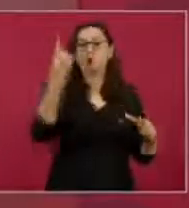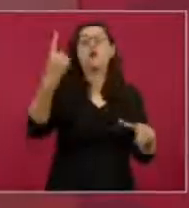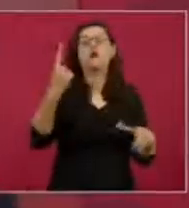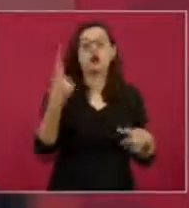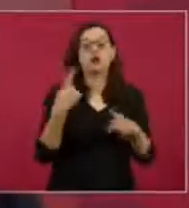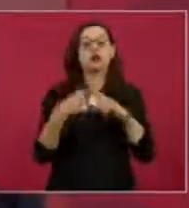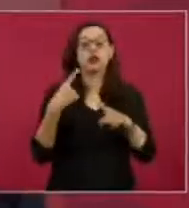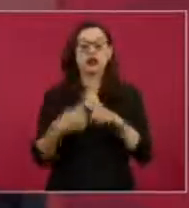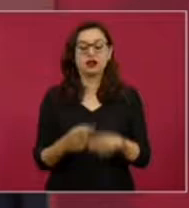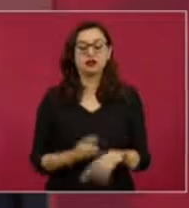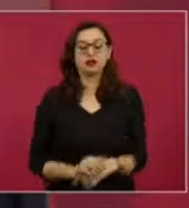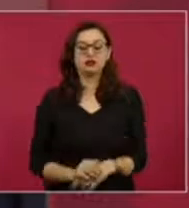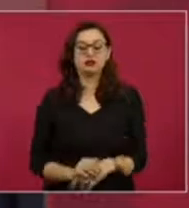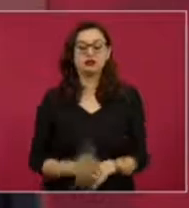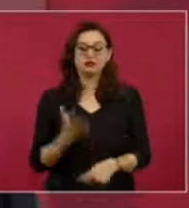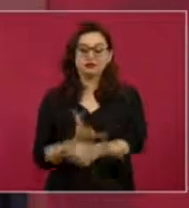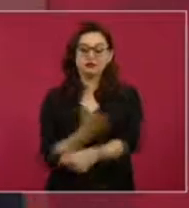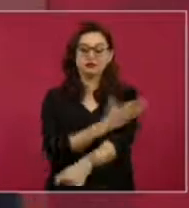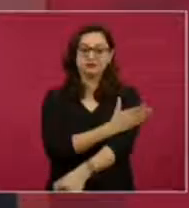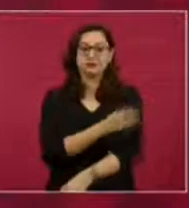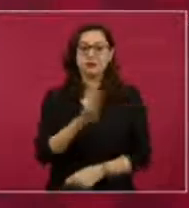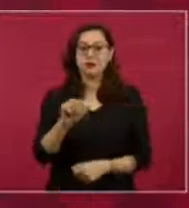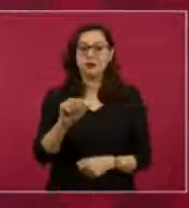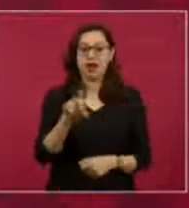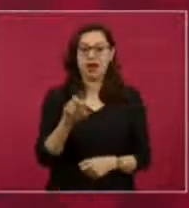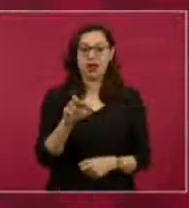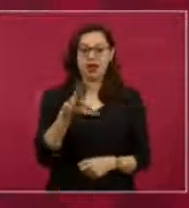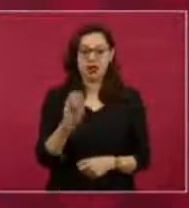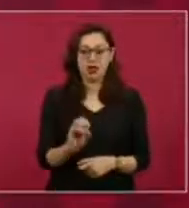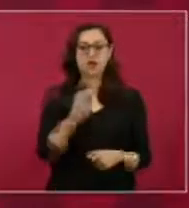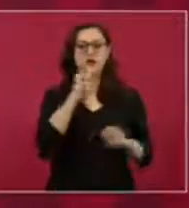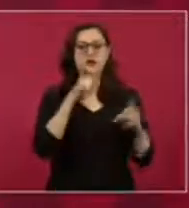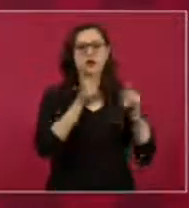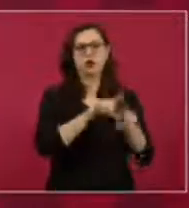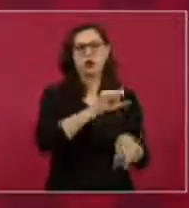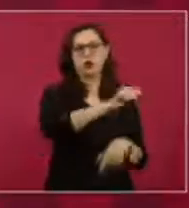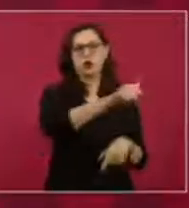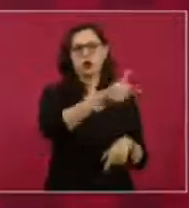y otros